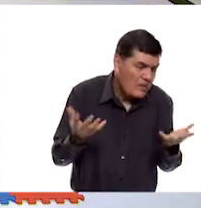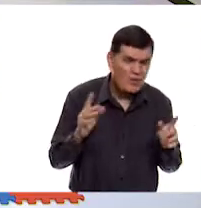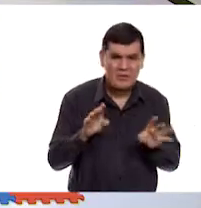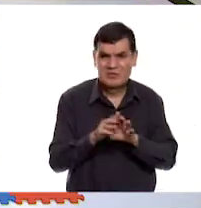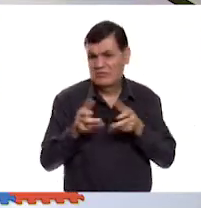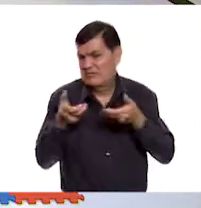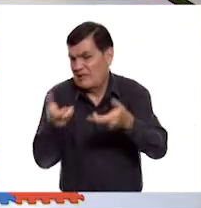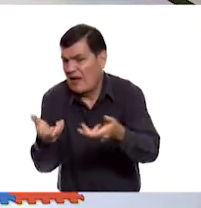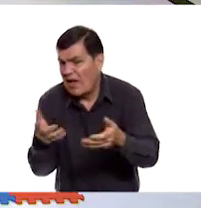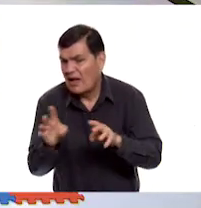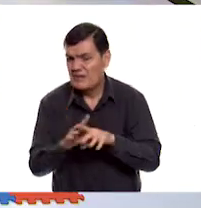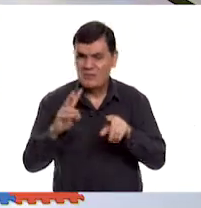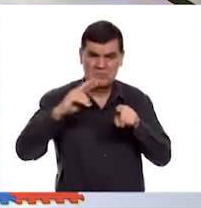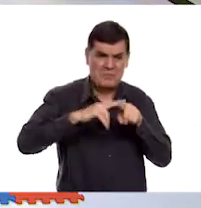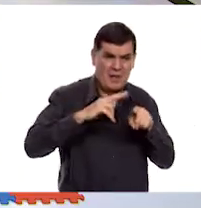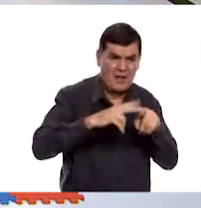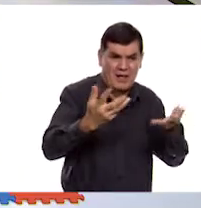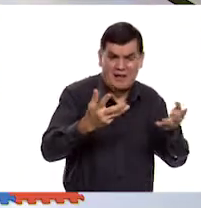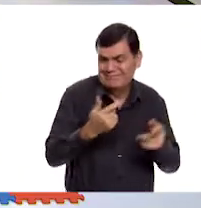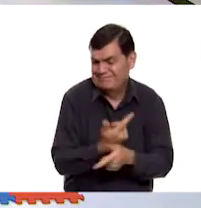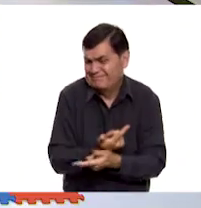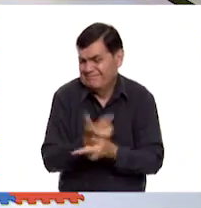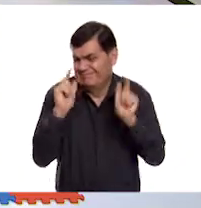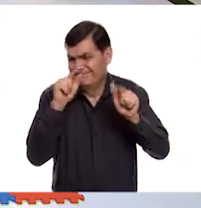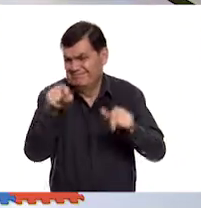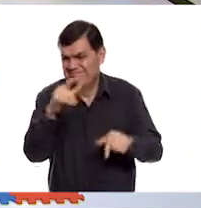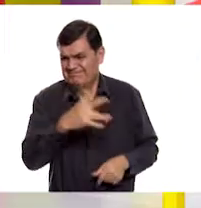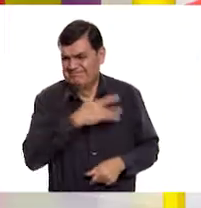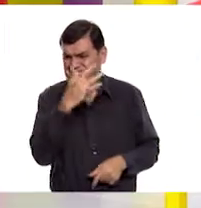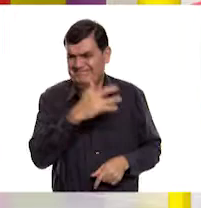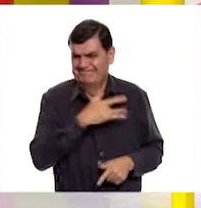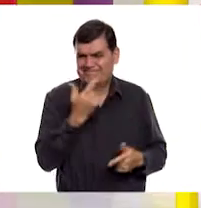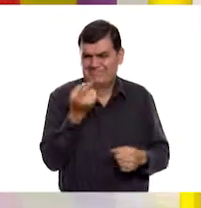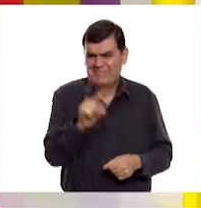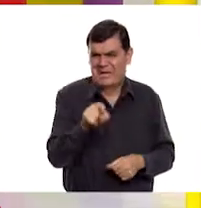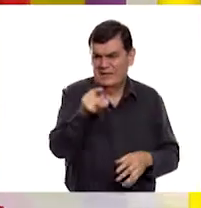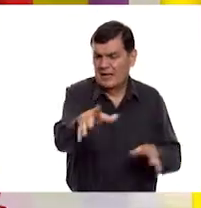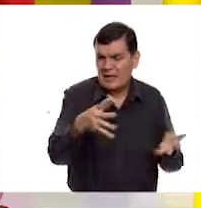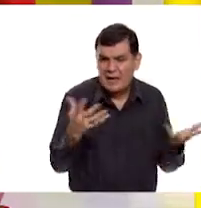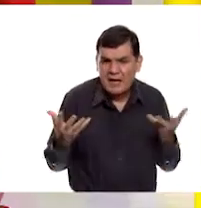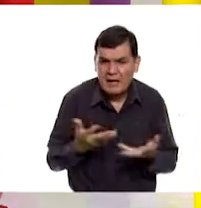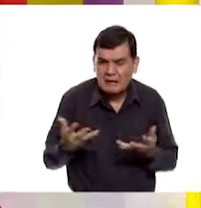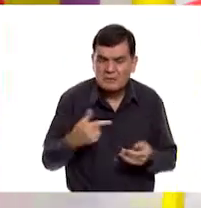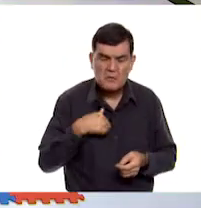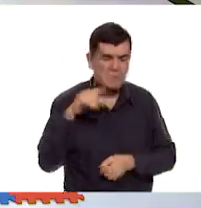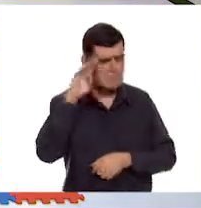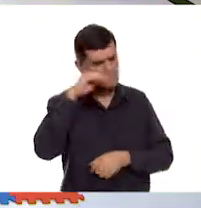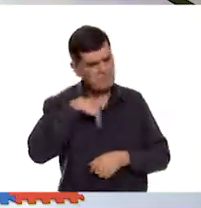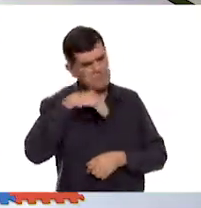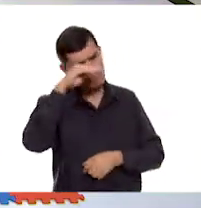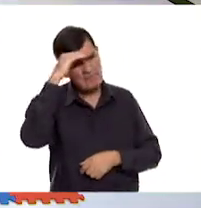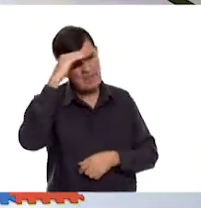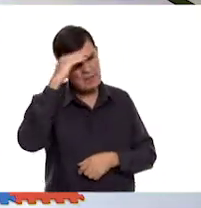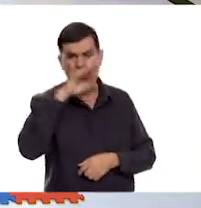la calle, una plaza pública, donde quieras. Claro, ya sé, a mí ya se me ocurrió que pueda hacer algo, incluso también con estos